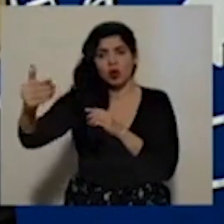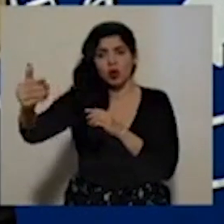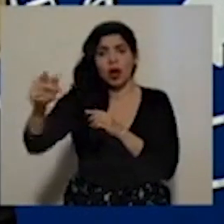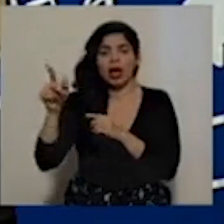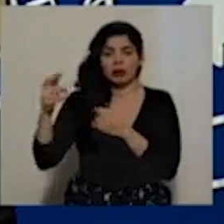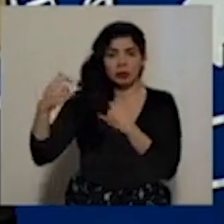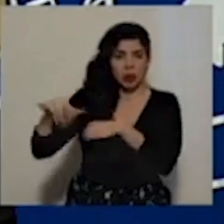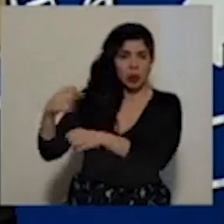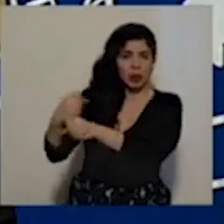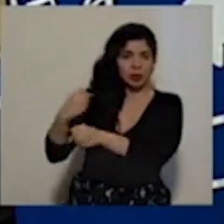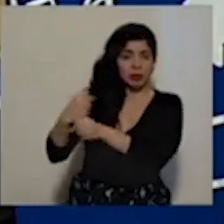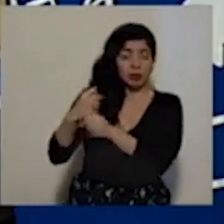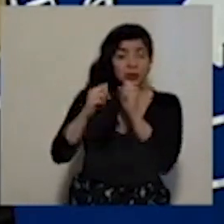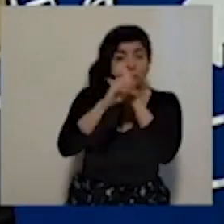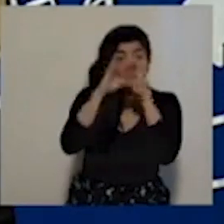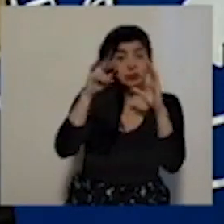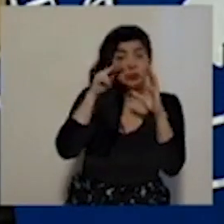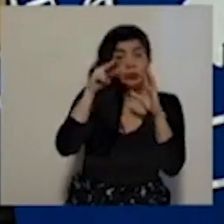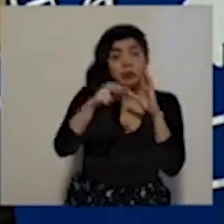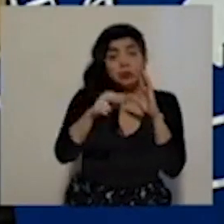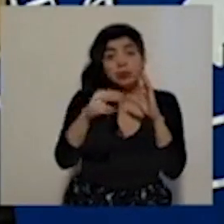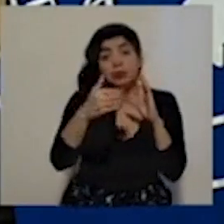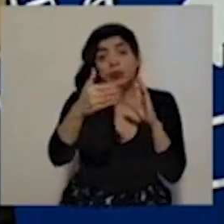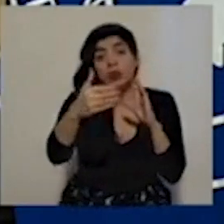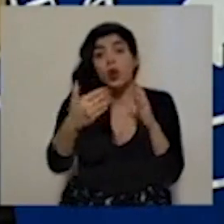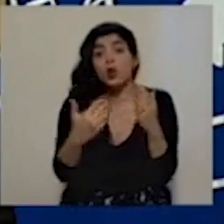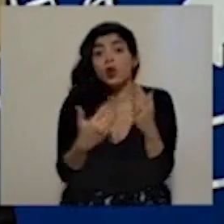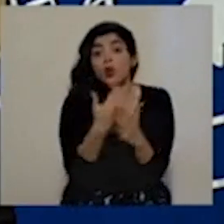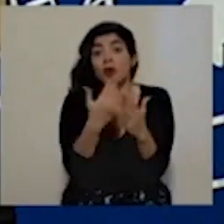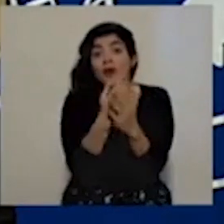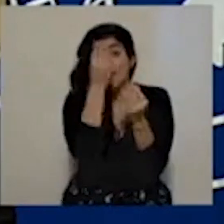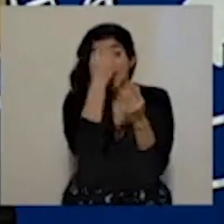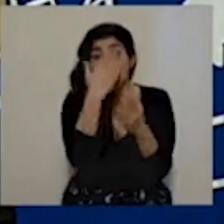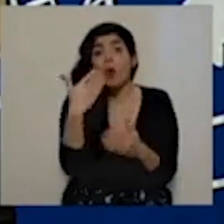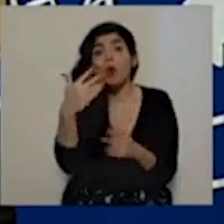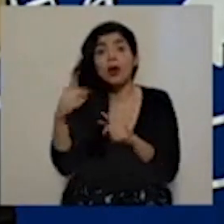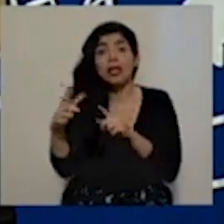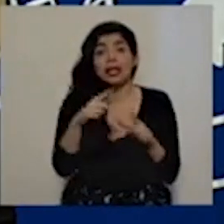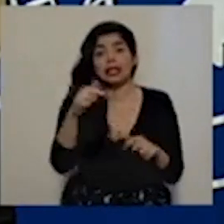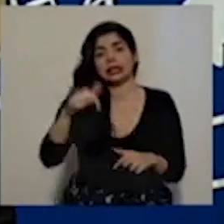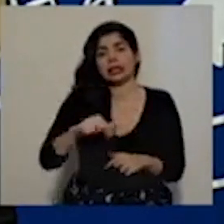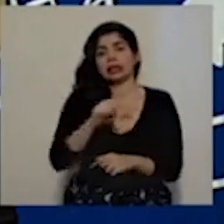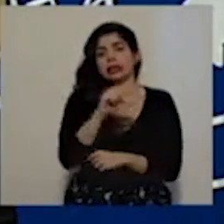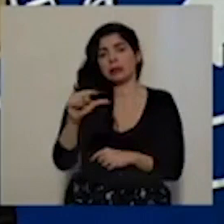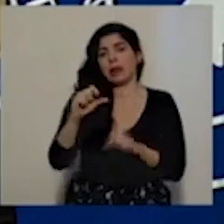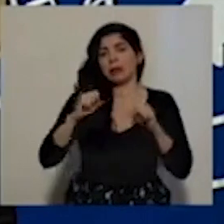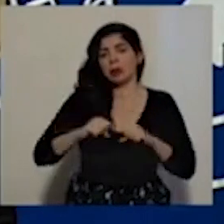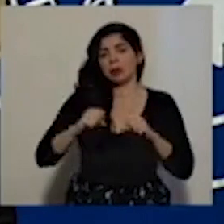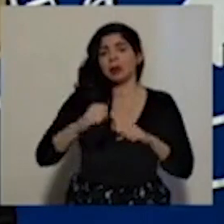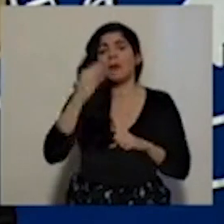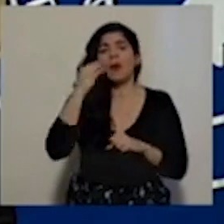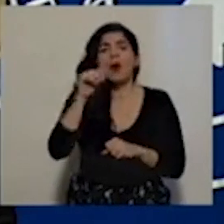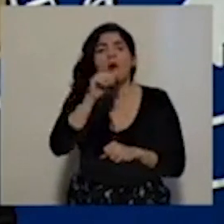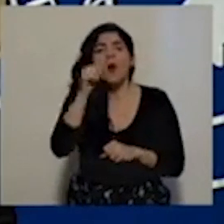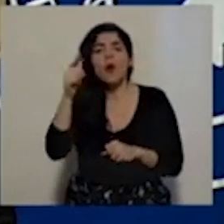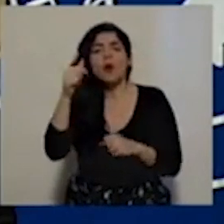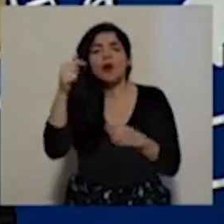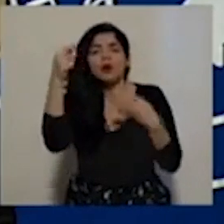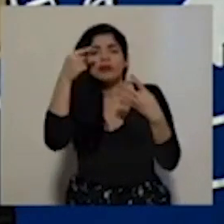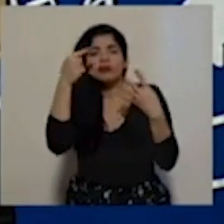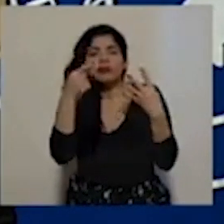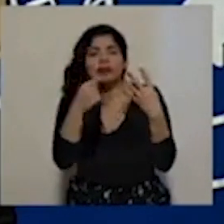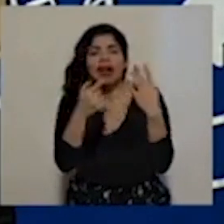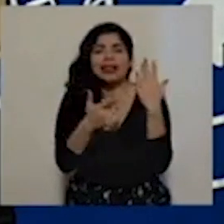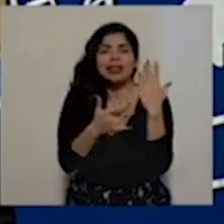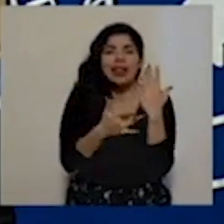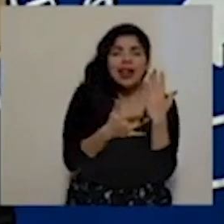Las proyecciones nuevas saldrán posiblemente esta semana. Porque, además, hay otra serie de aspectos técnicos relacionados con